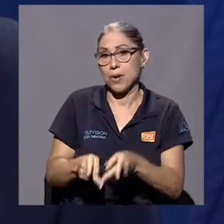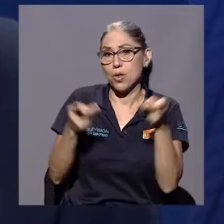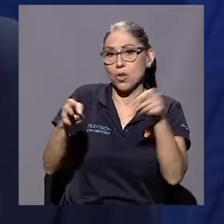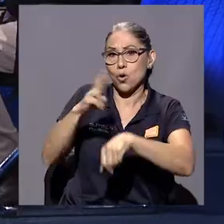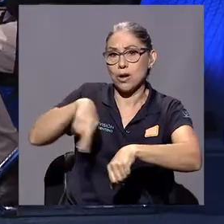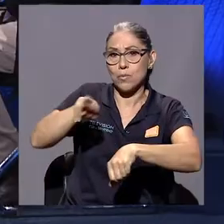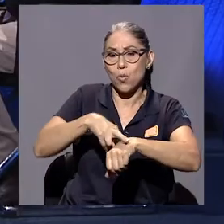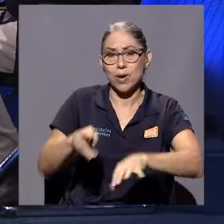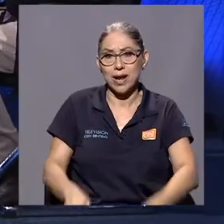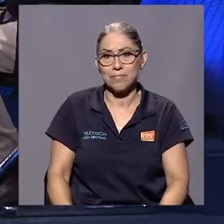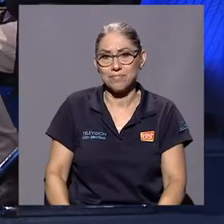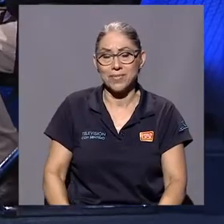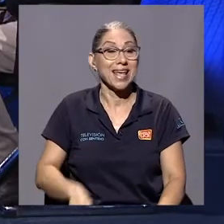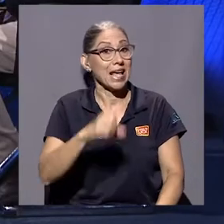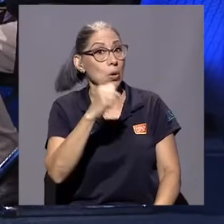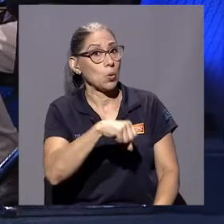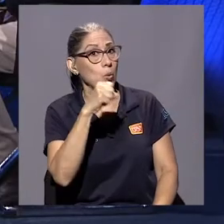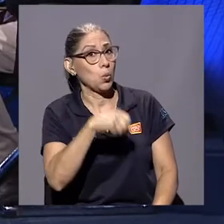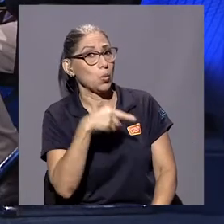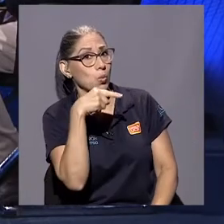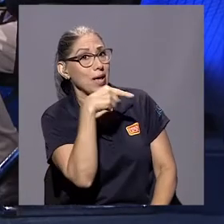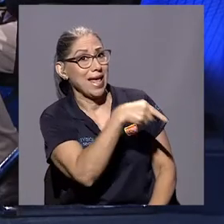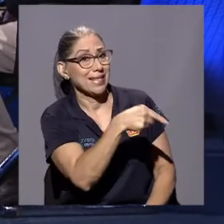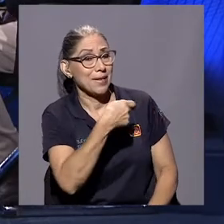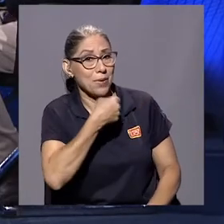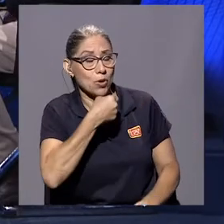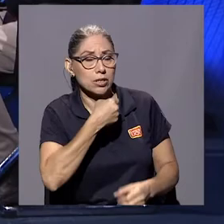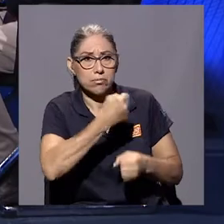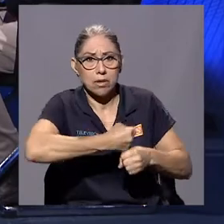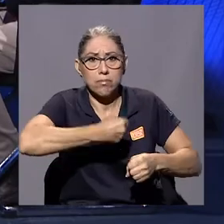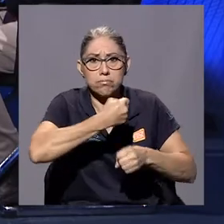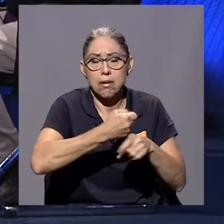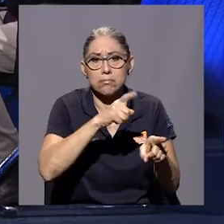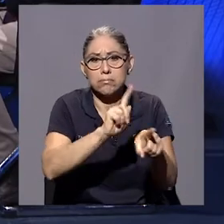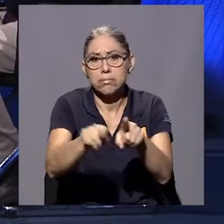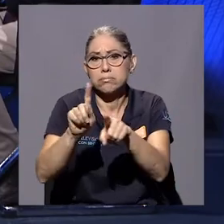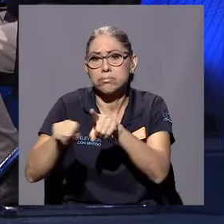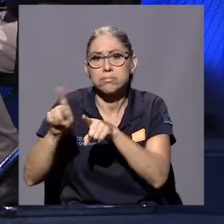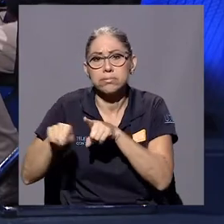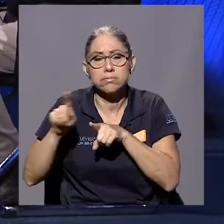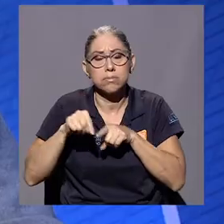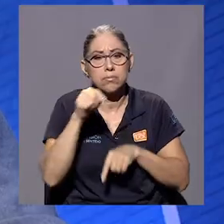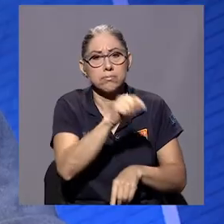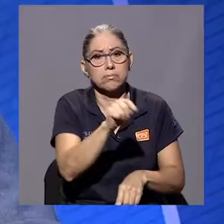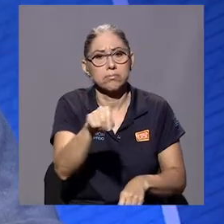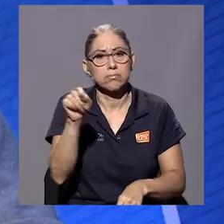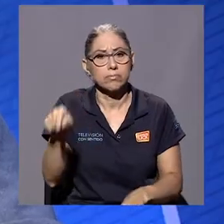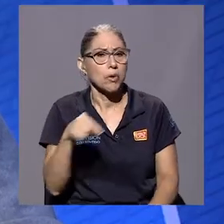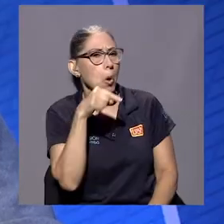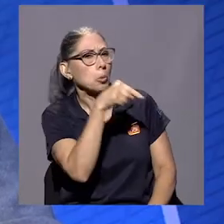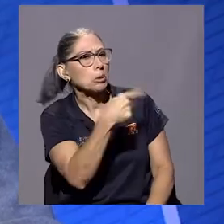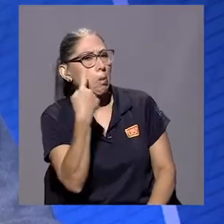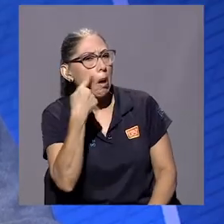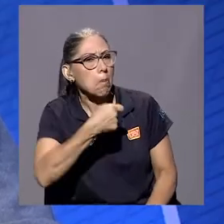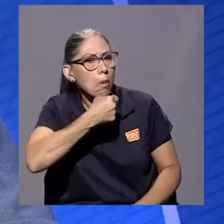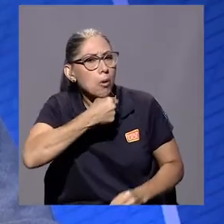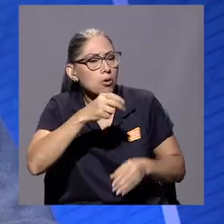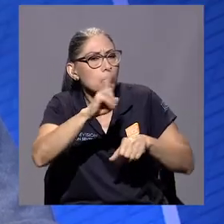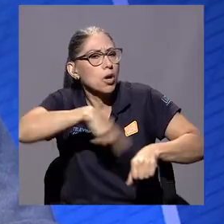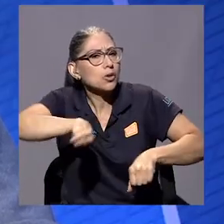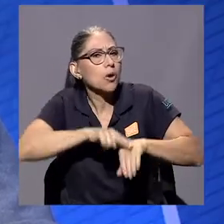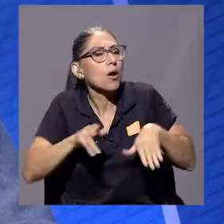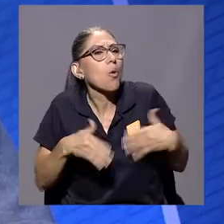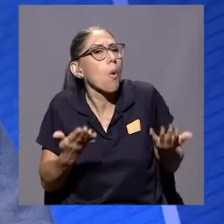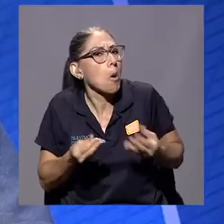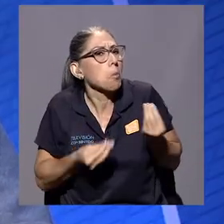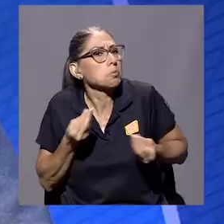Las venas de ese periodista fueron aplicadas en muchos y diferentes ámbitos. ¿Cómo ve usted el periodismo nacional, don